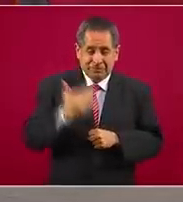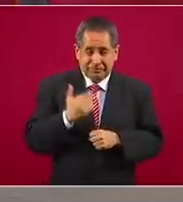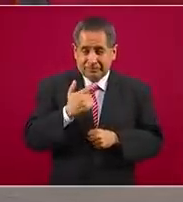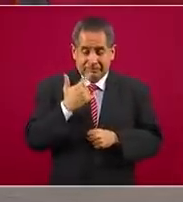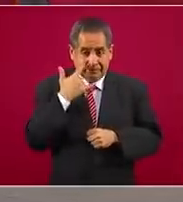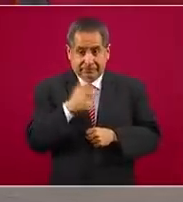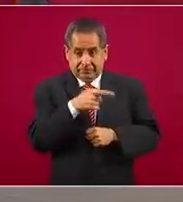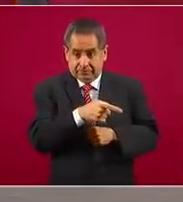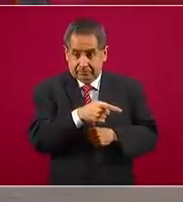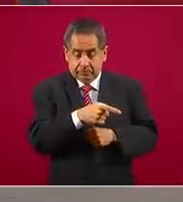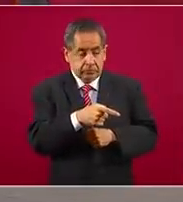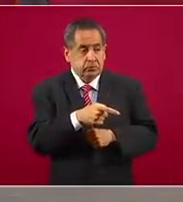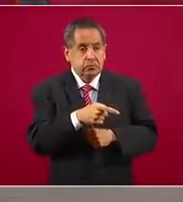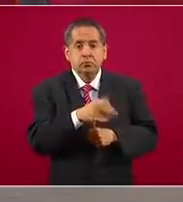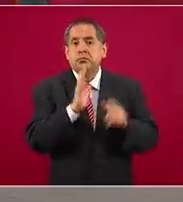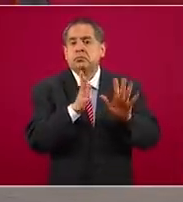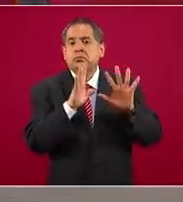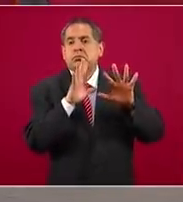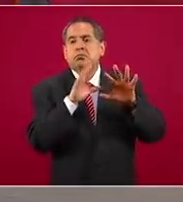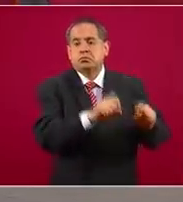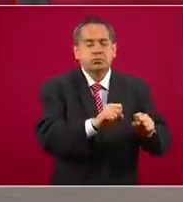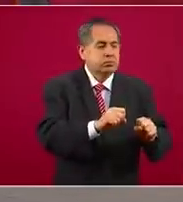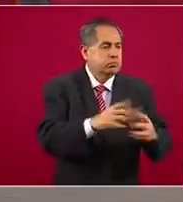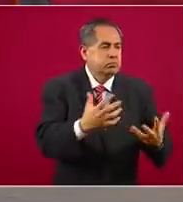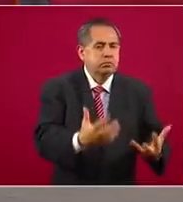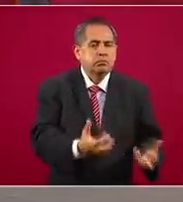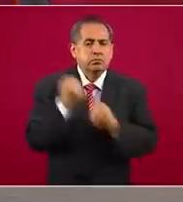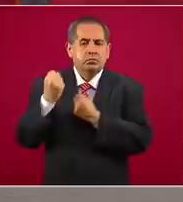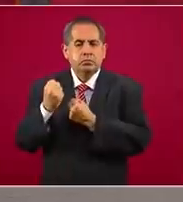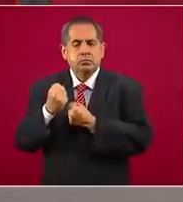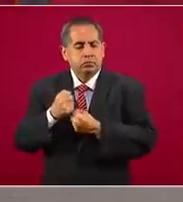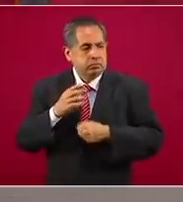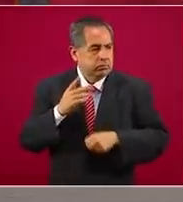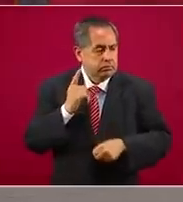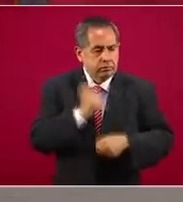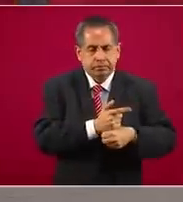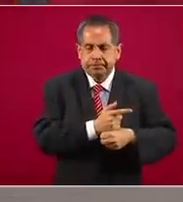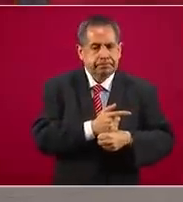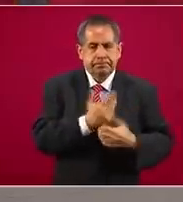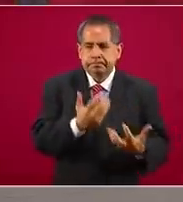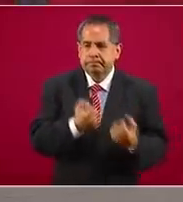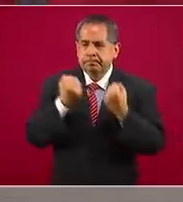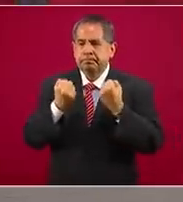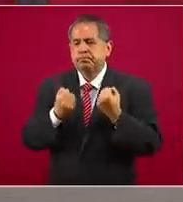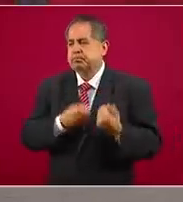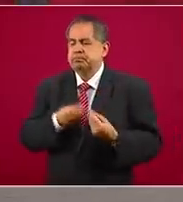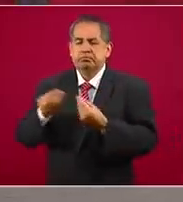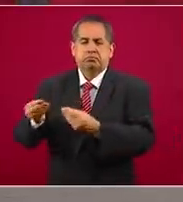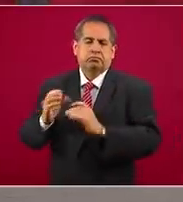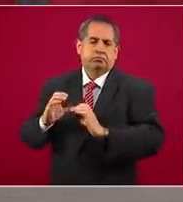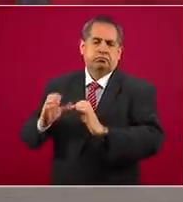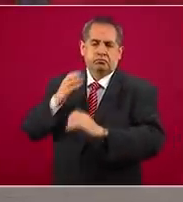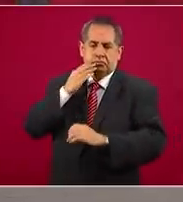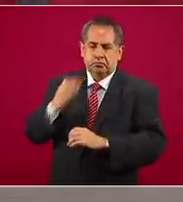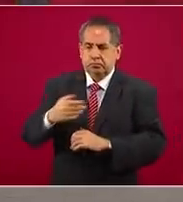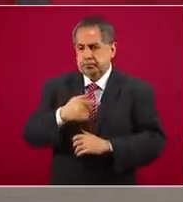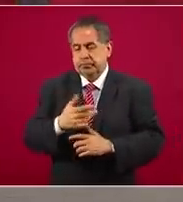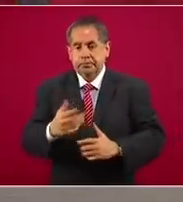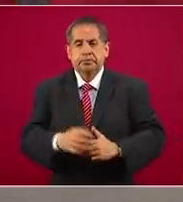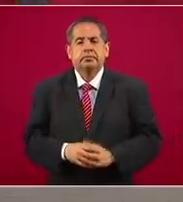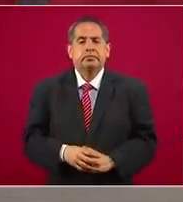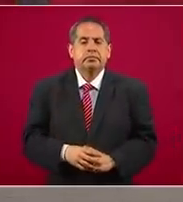logrado rescatar gracias al trabajo del área de seguridad en carreteras. Adelante.